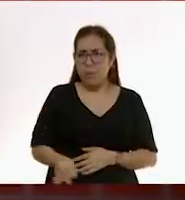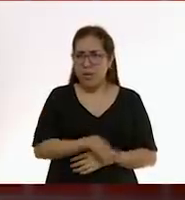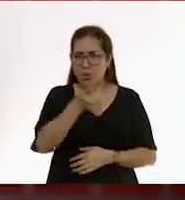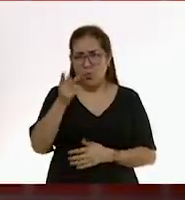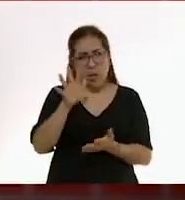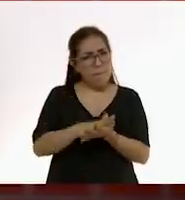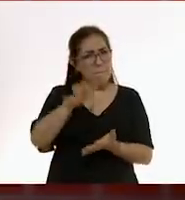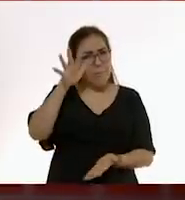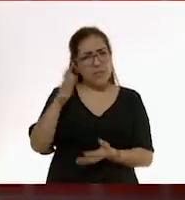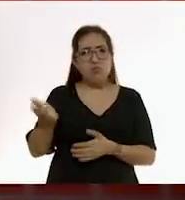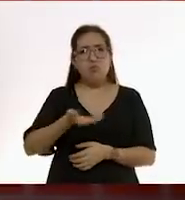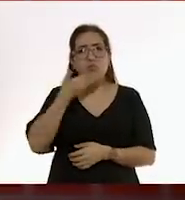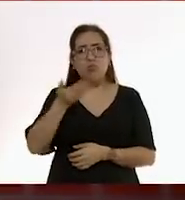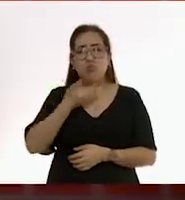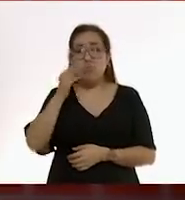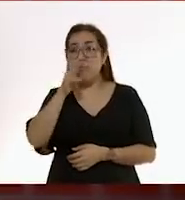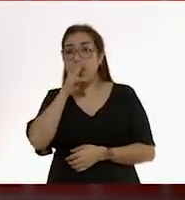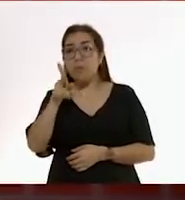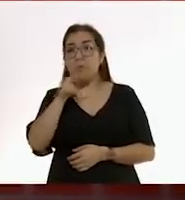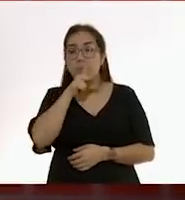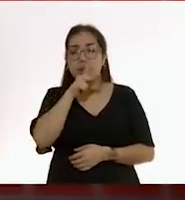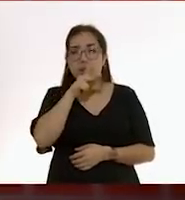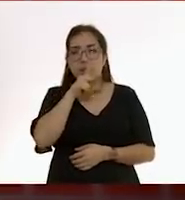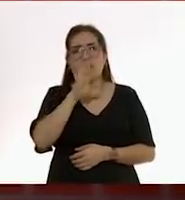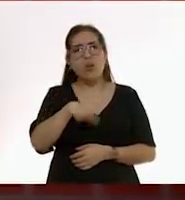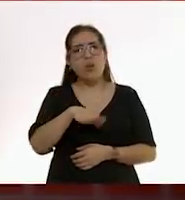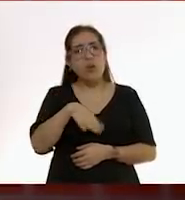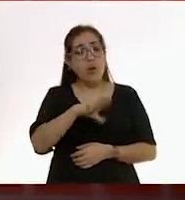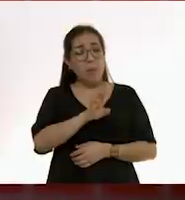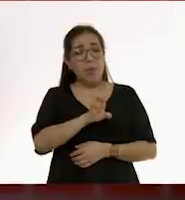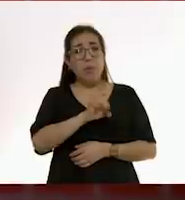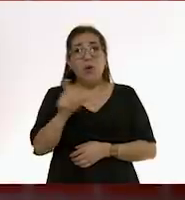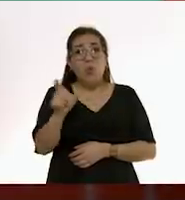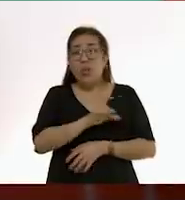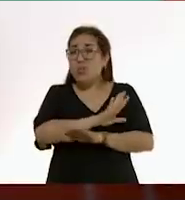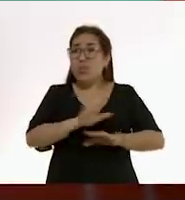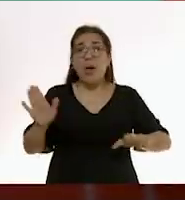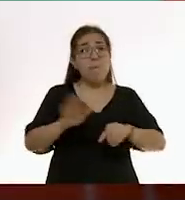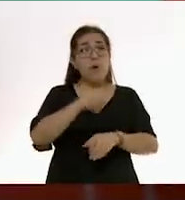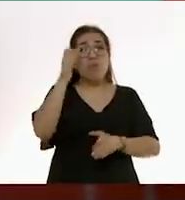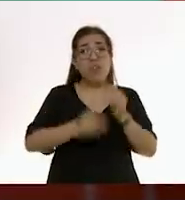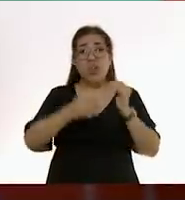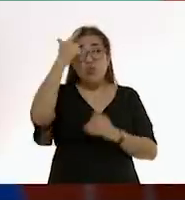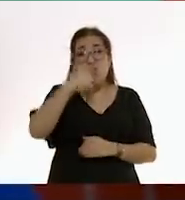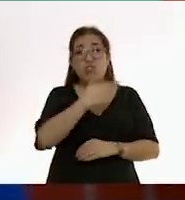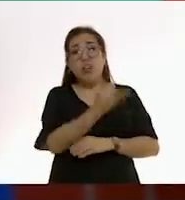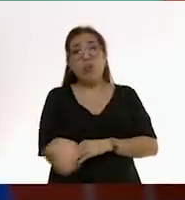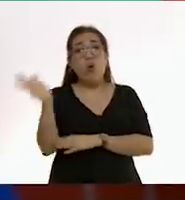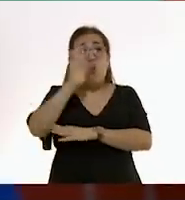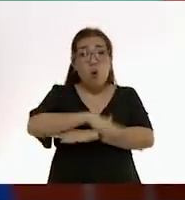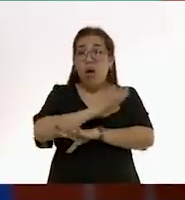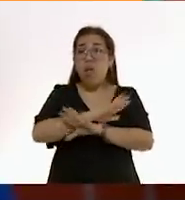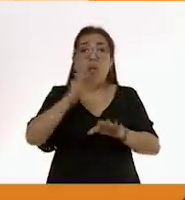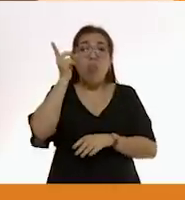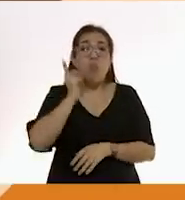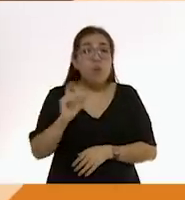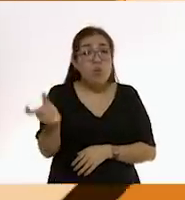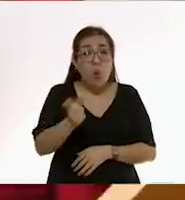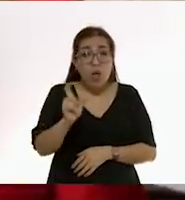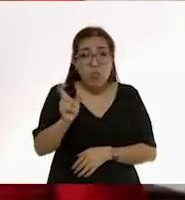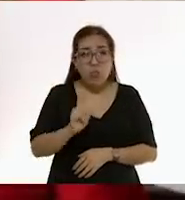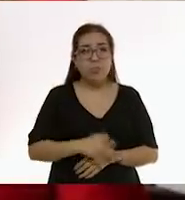frecuentes para las mamás y los papás es ¿cuándo va a dormir toda la noche? Veamos las respuestas al respecto.